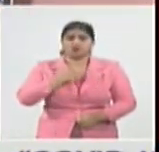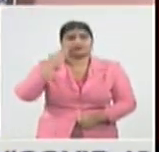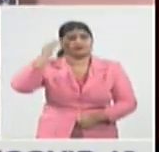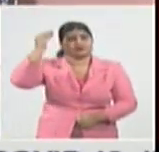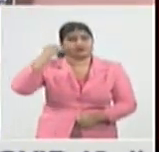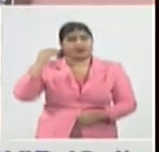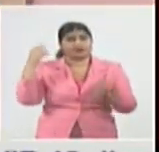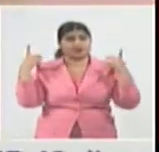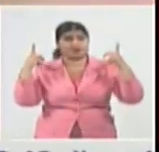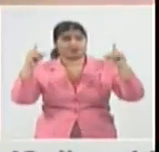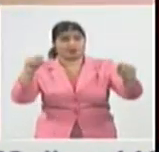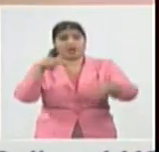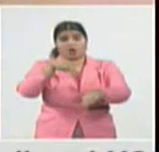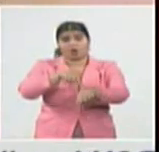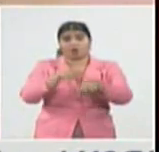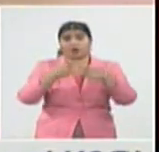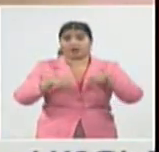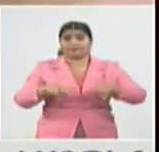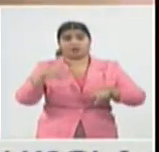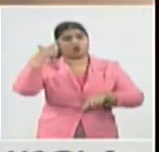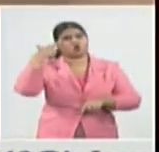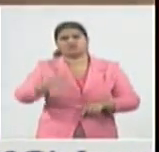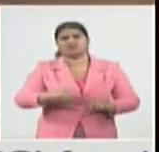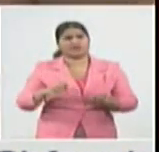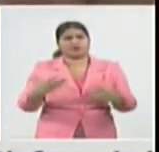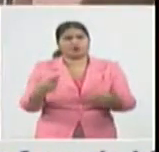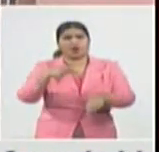recibimos los primeros casos de la provincia de Guantánamo